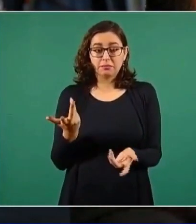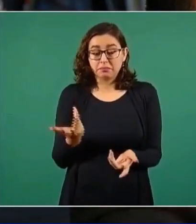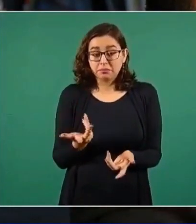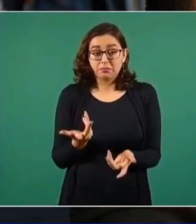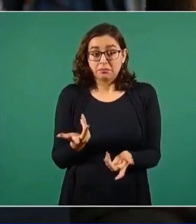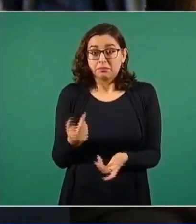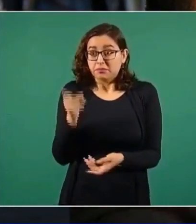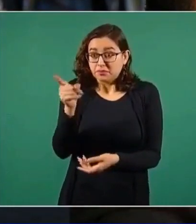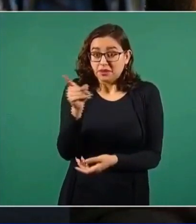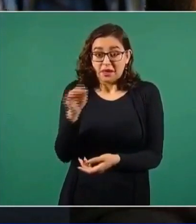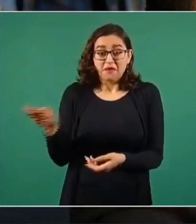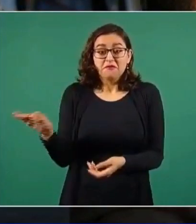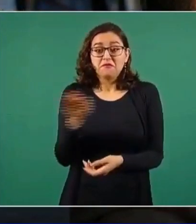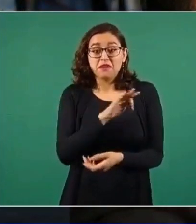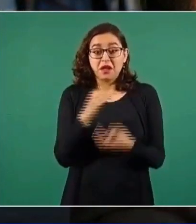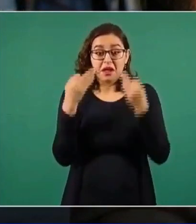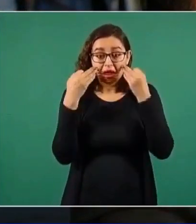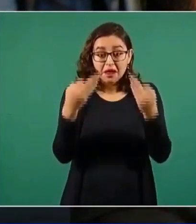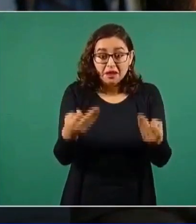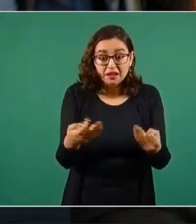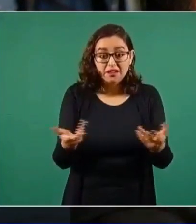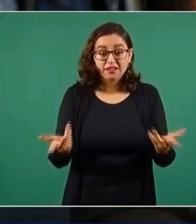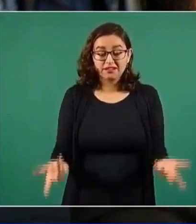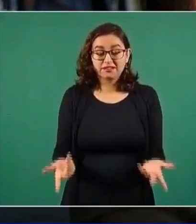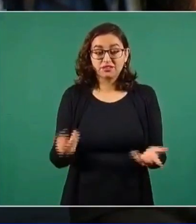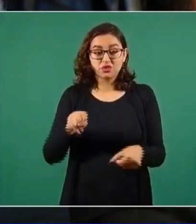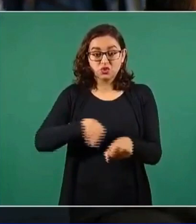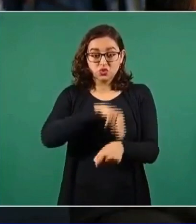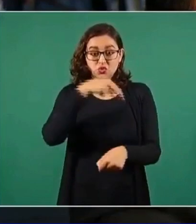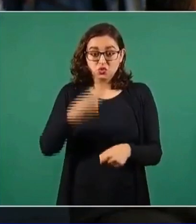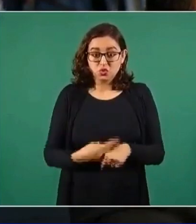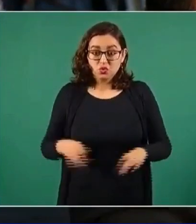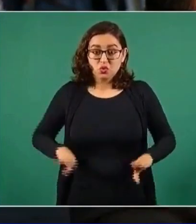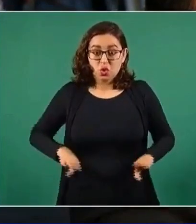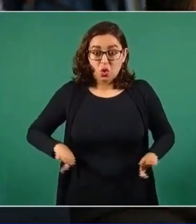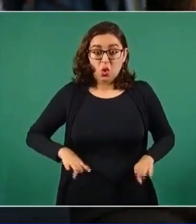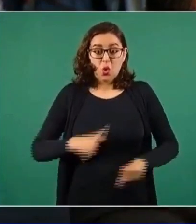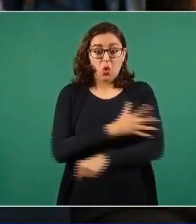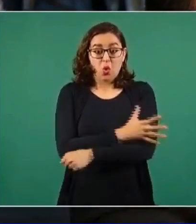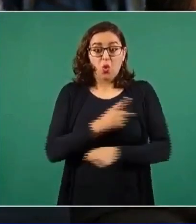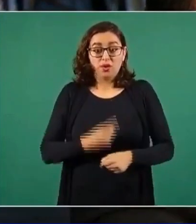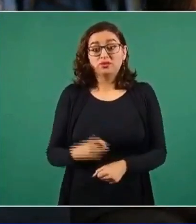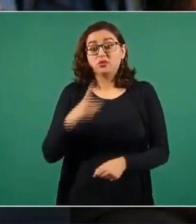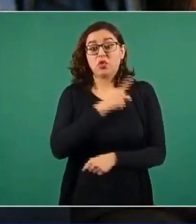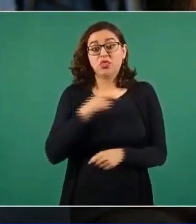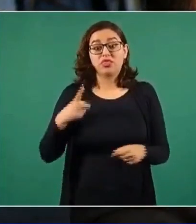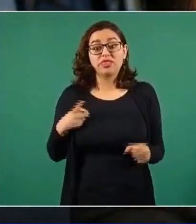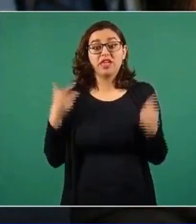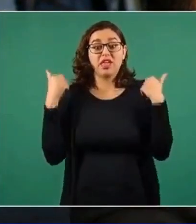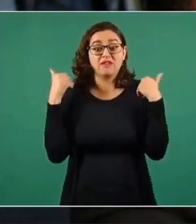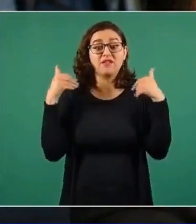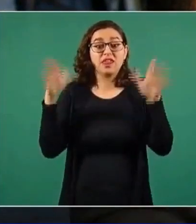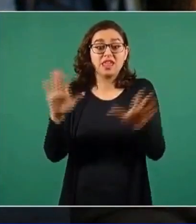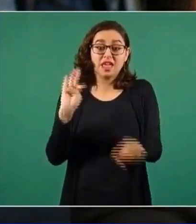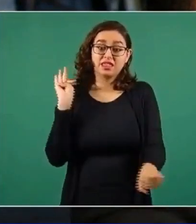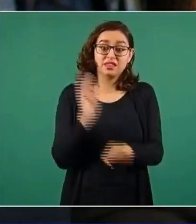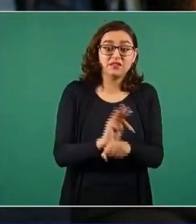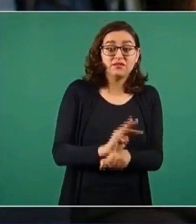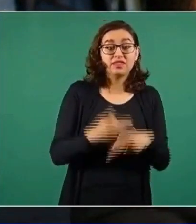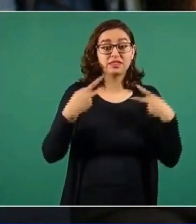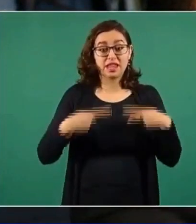fe pública, los notarios son fe pública, son gente honesta, que se supone que actúan en función del Estado,